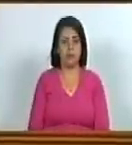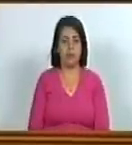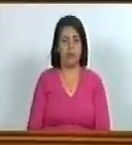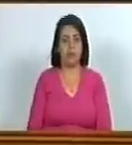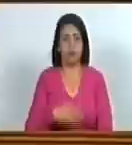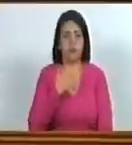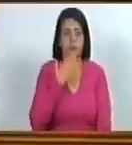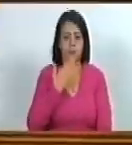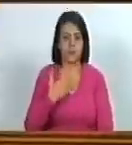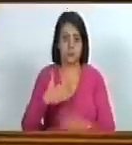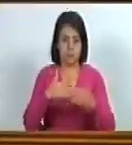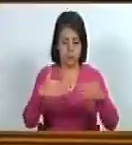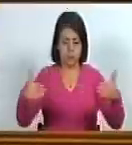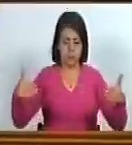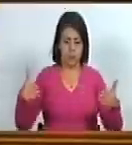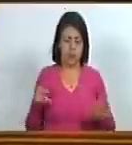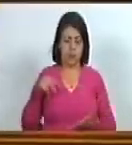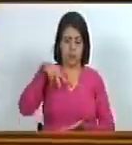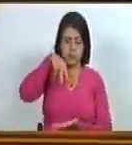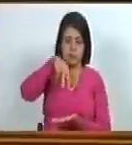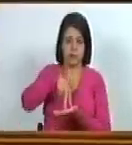solicita la tribuna de oradores se le concede